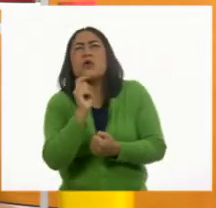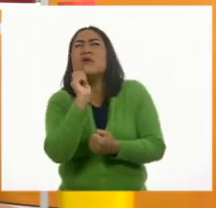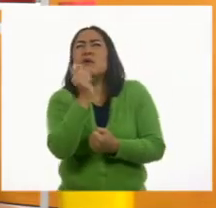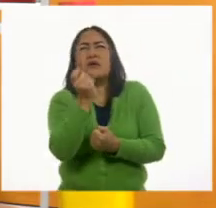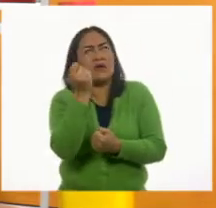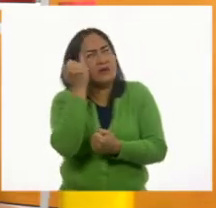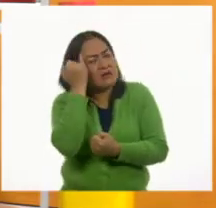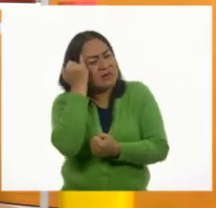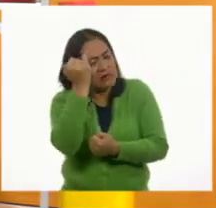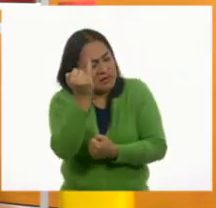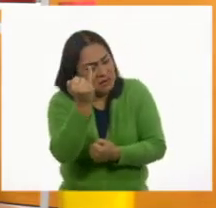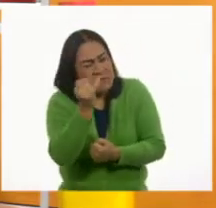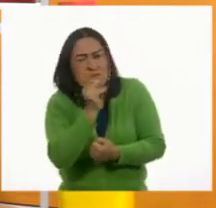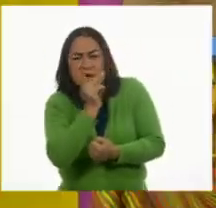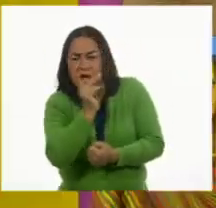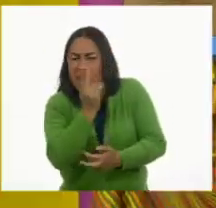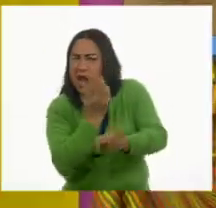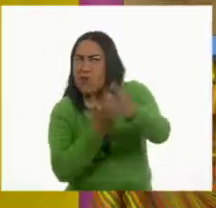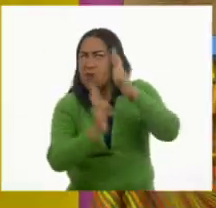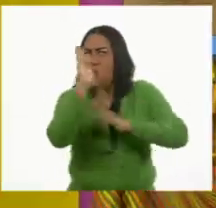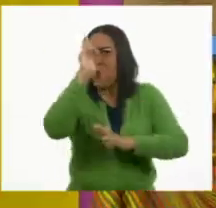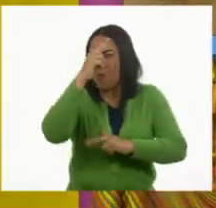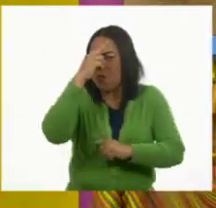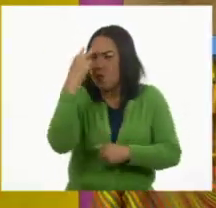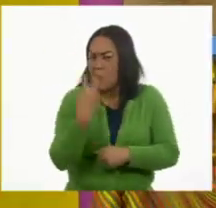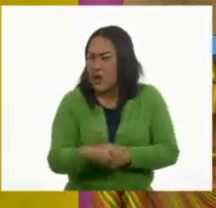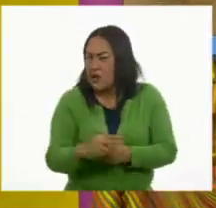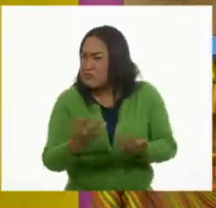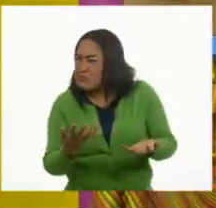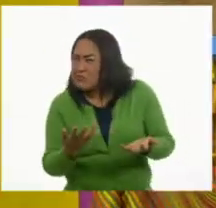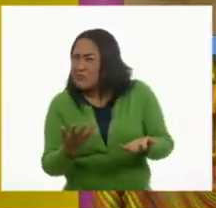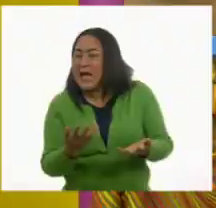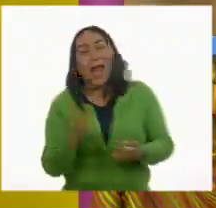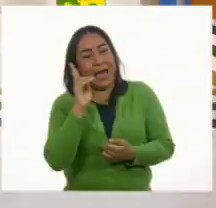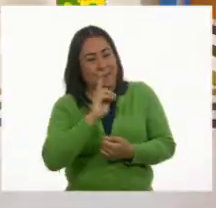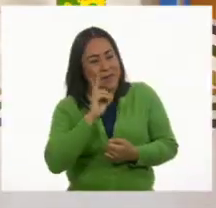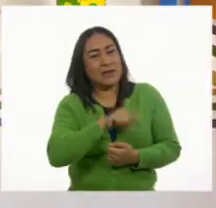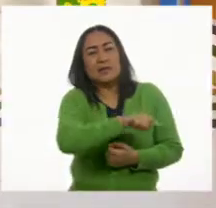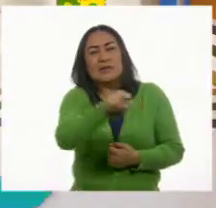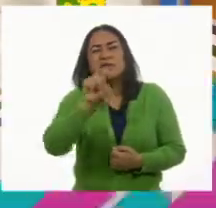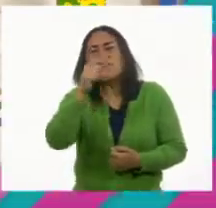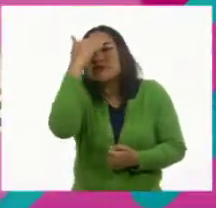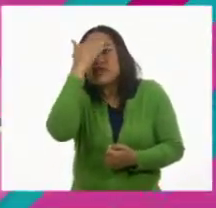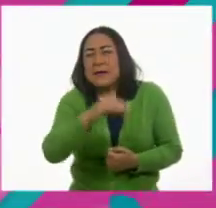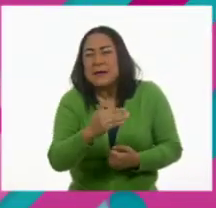revolución mexicana. Vamos a escuchar qué dicen ellos. Vamos a verlos. Vamos.